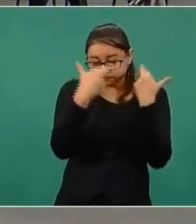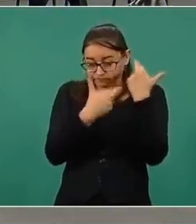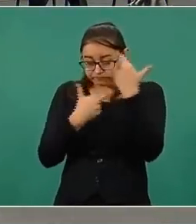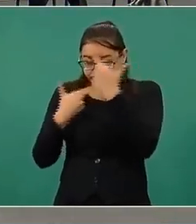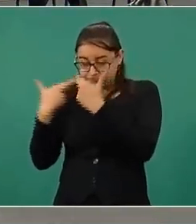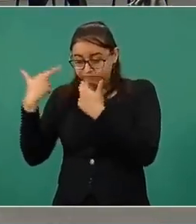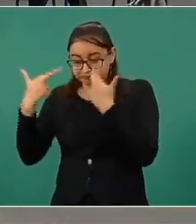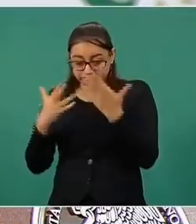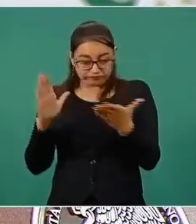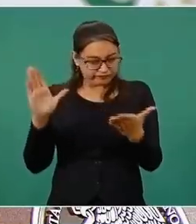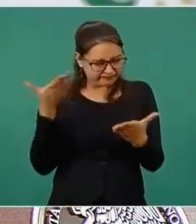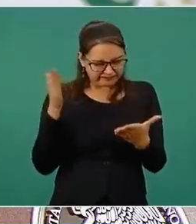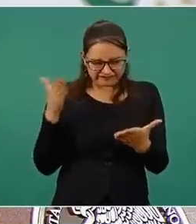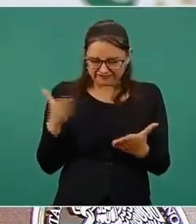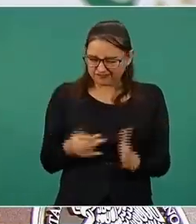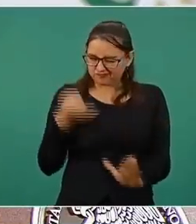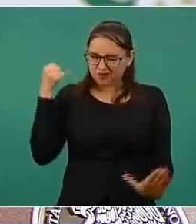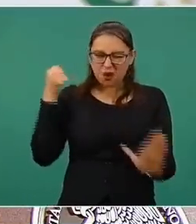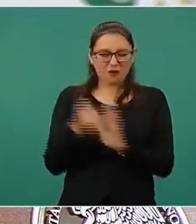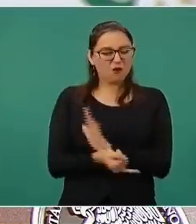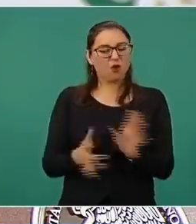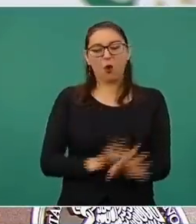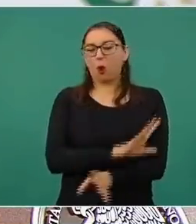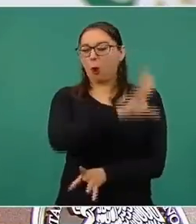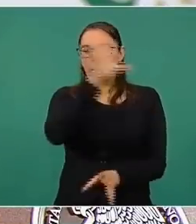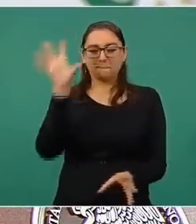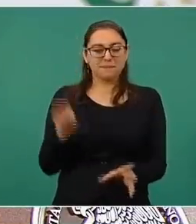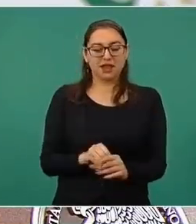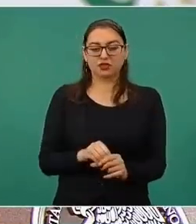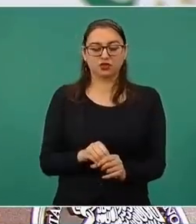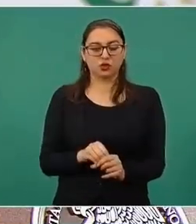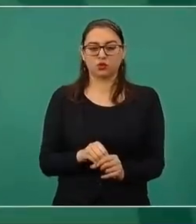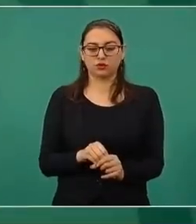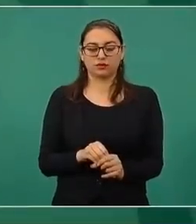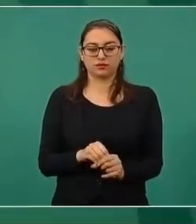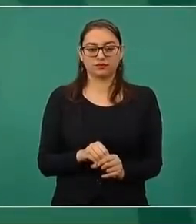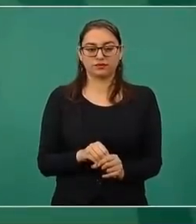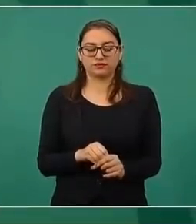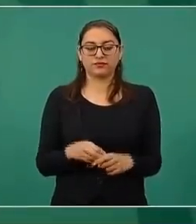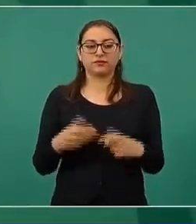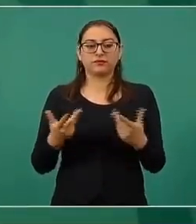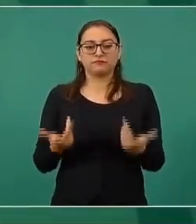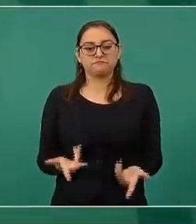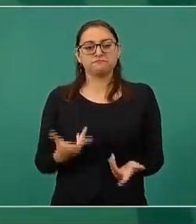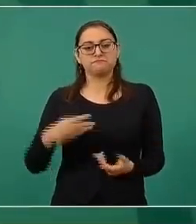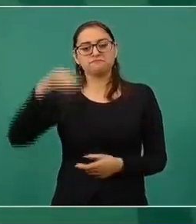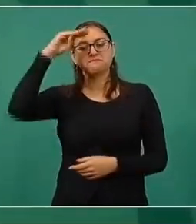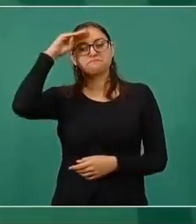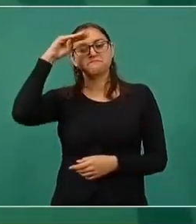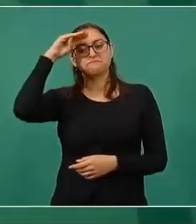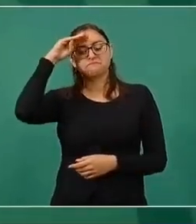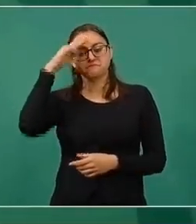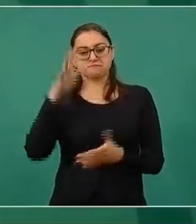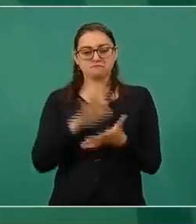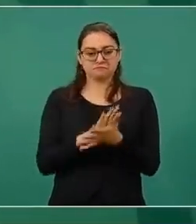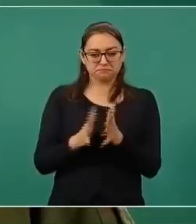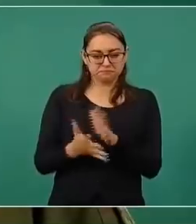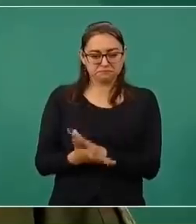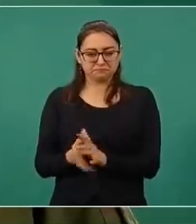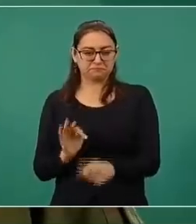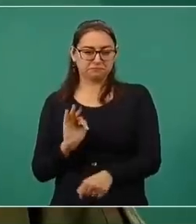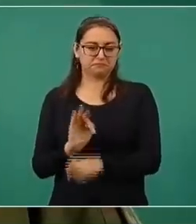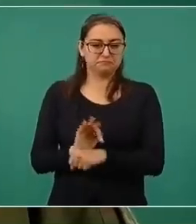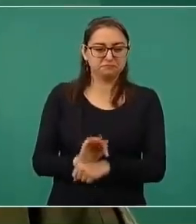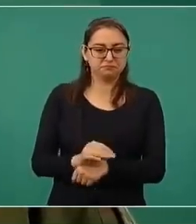mencionar. Entonces, no es… es muy difícil pensar que hay favoritismo, que hay